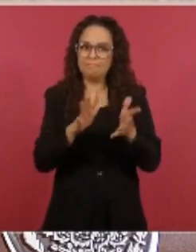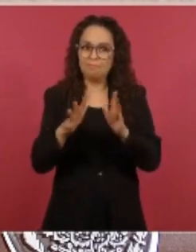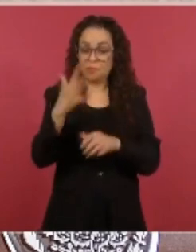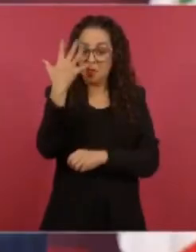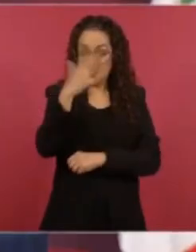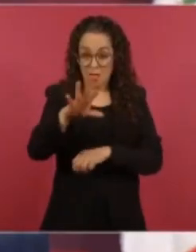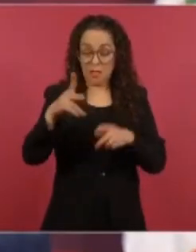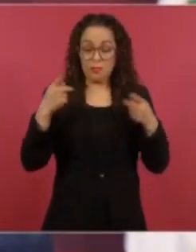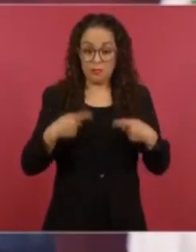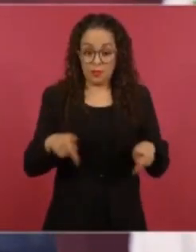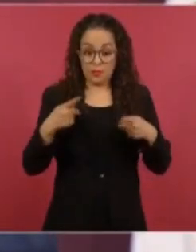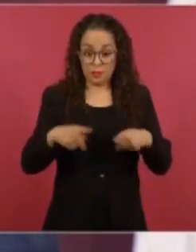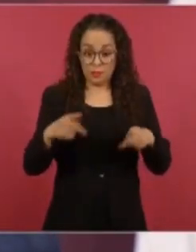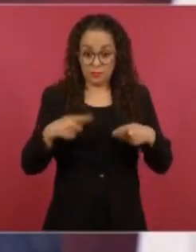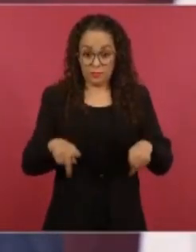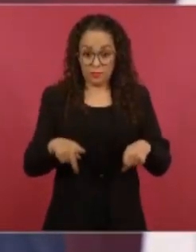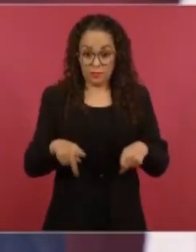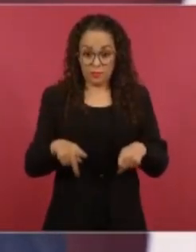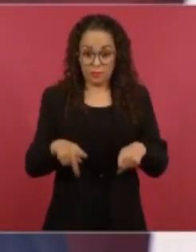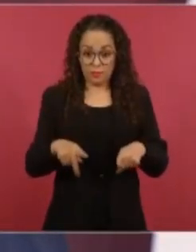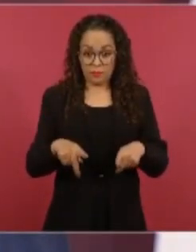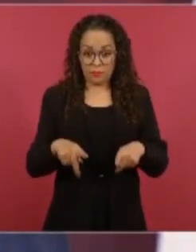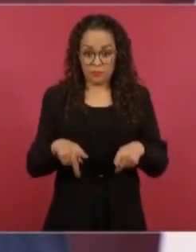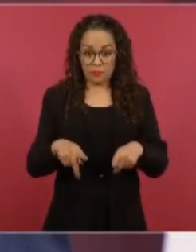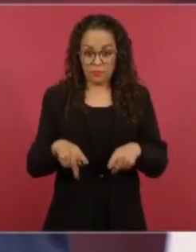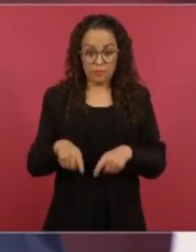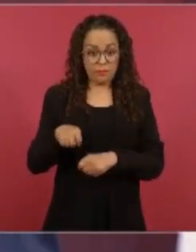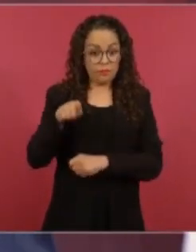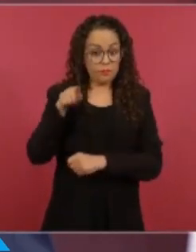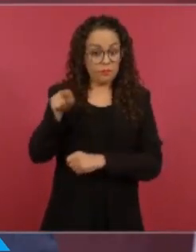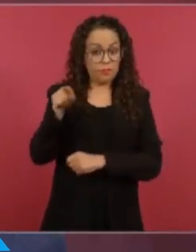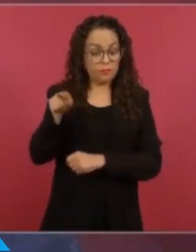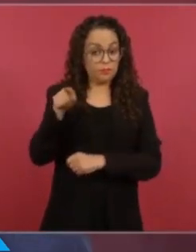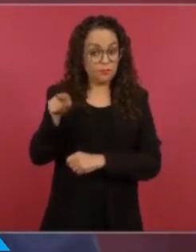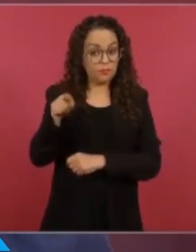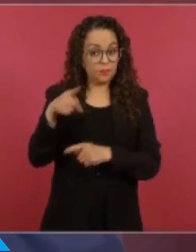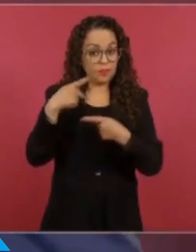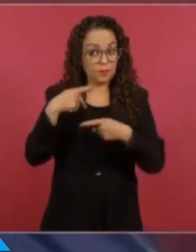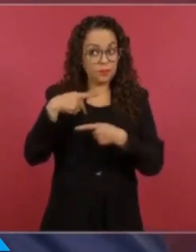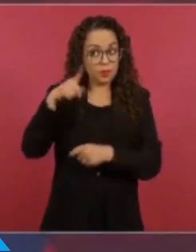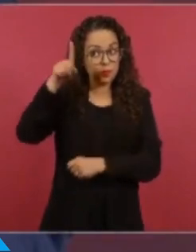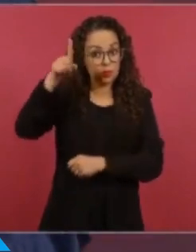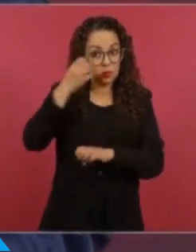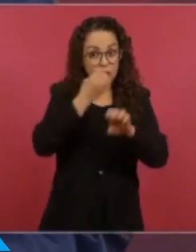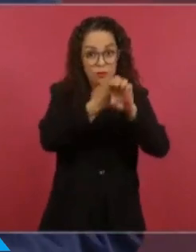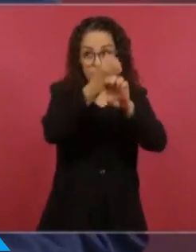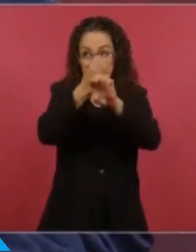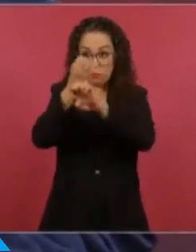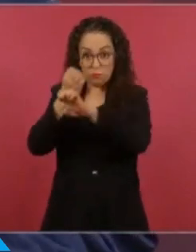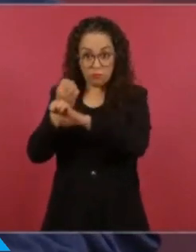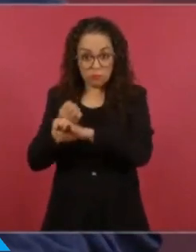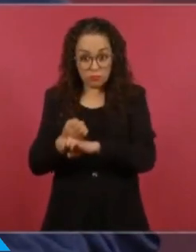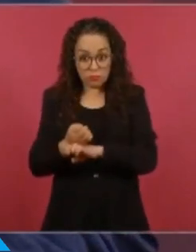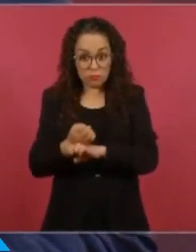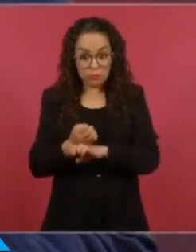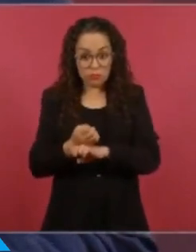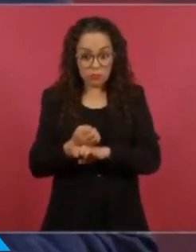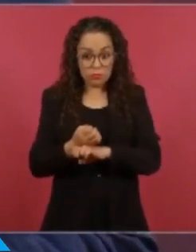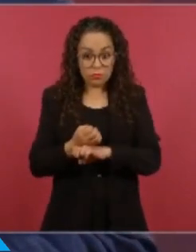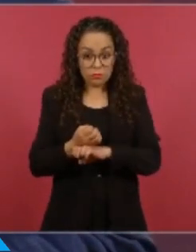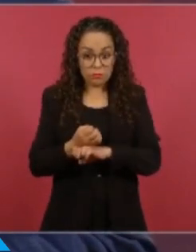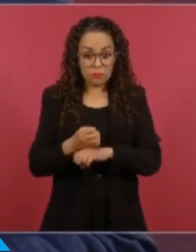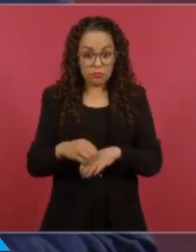¿Varios secretarios de Estado, presidente? Sí, me dijo el